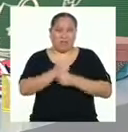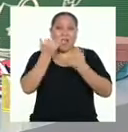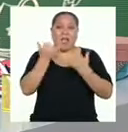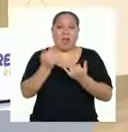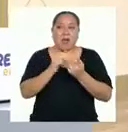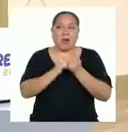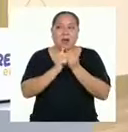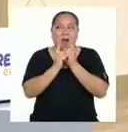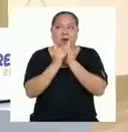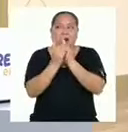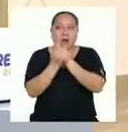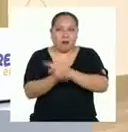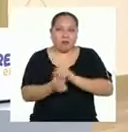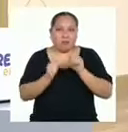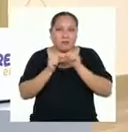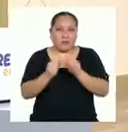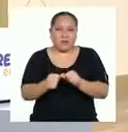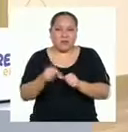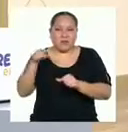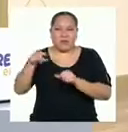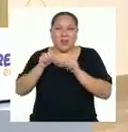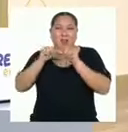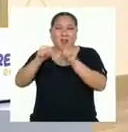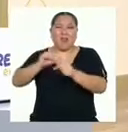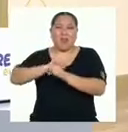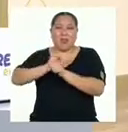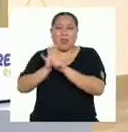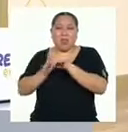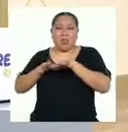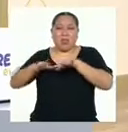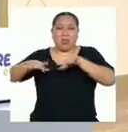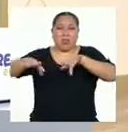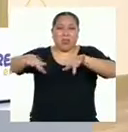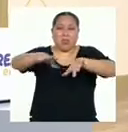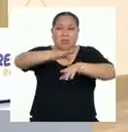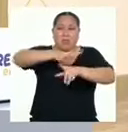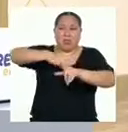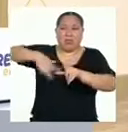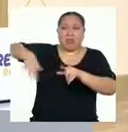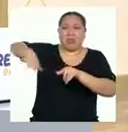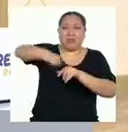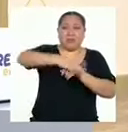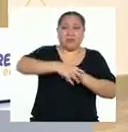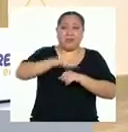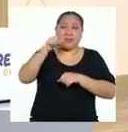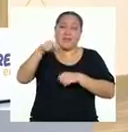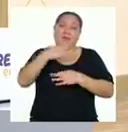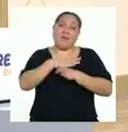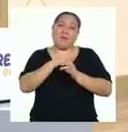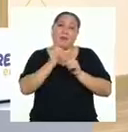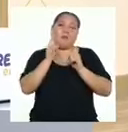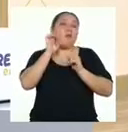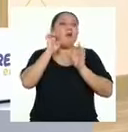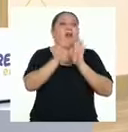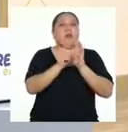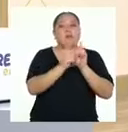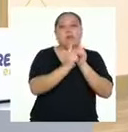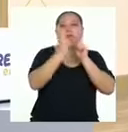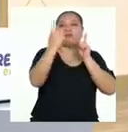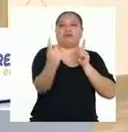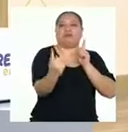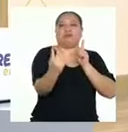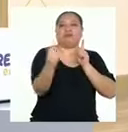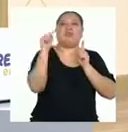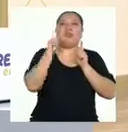los cambios continúan, pues mientras sigue el virus del COVID a nuestro alrededor, medidas como el distanciamiento social seguirán siendo necesarias